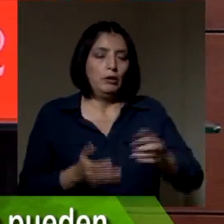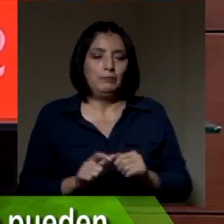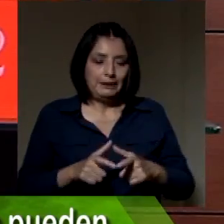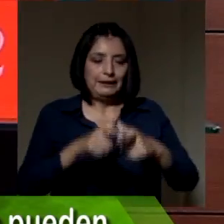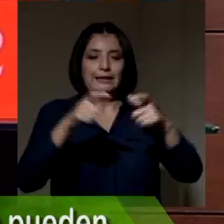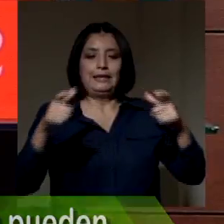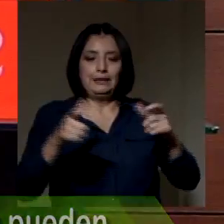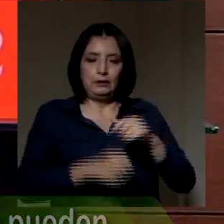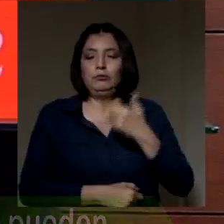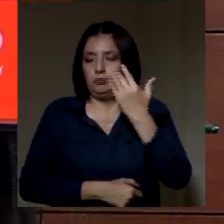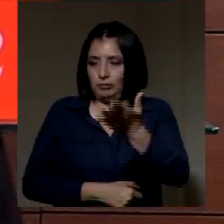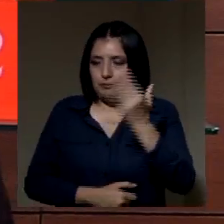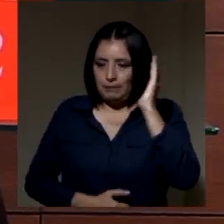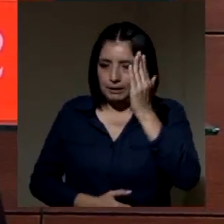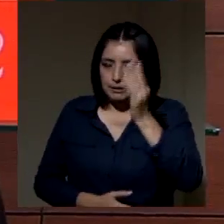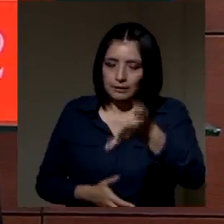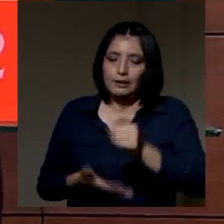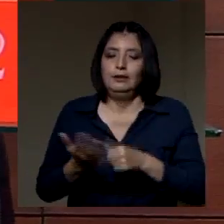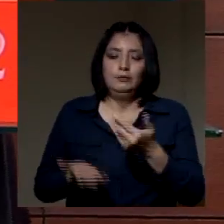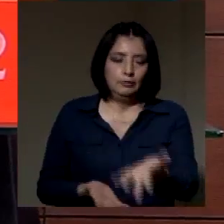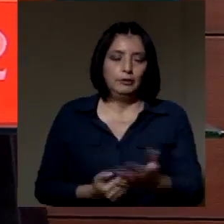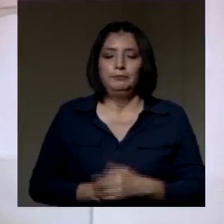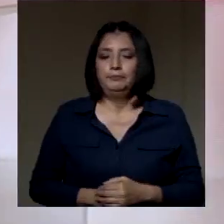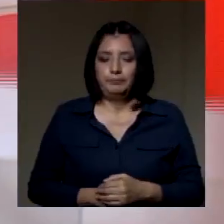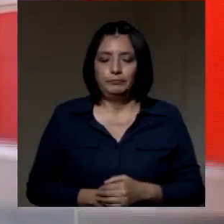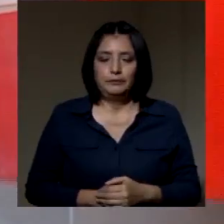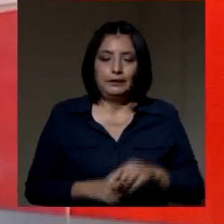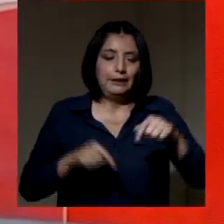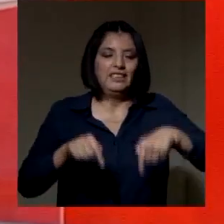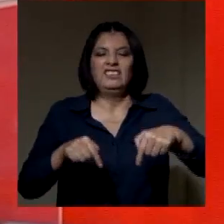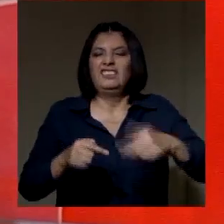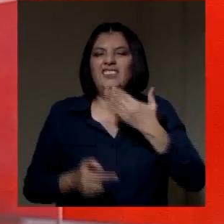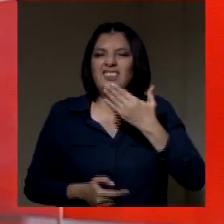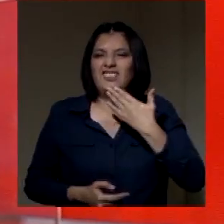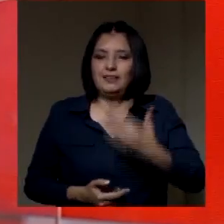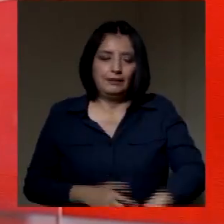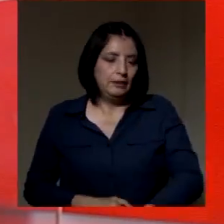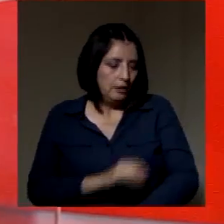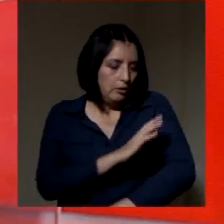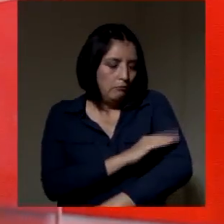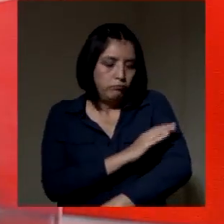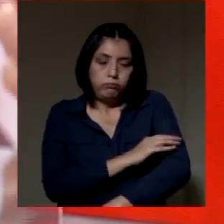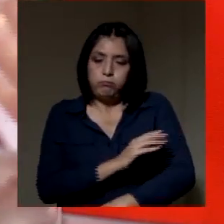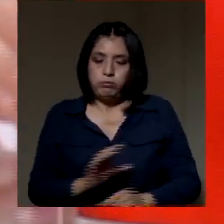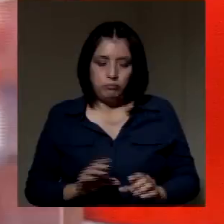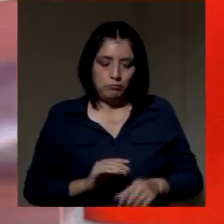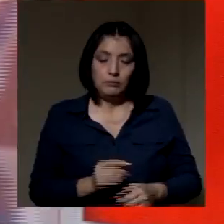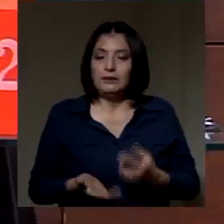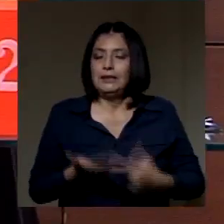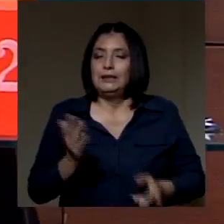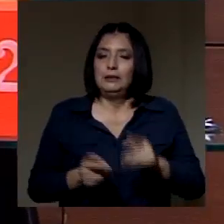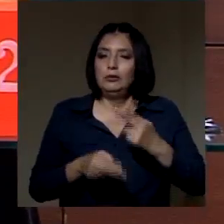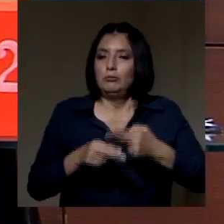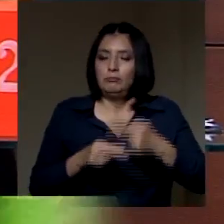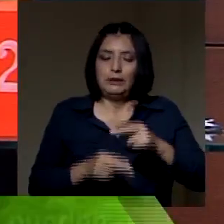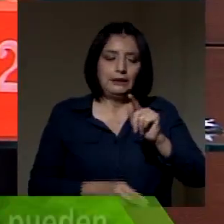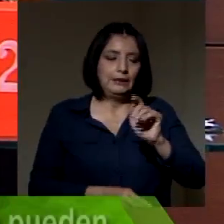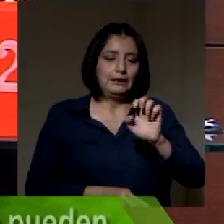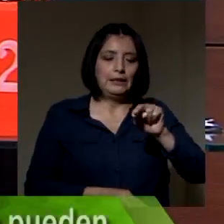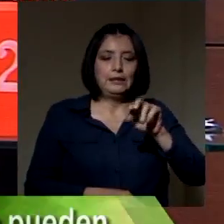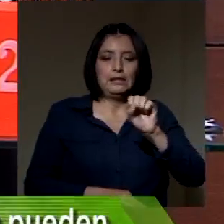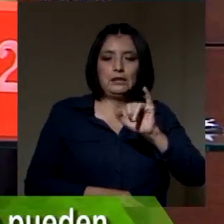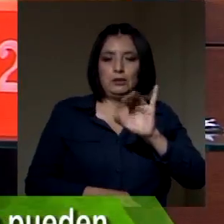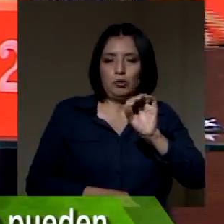el más grande. manda, usted manda. Acá tenemos el Permítame, lo ayudo. tensiómetro, por favor. Muchísimas gracias.